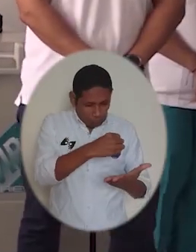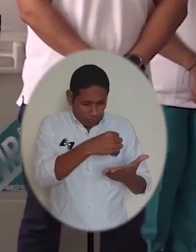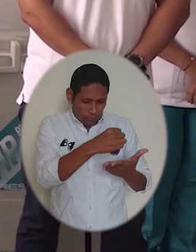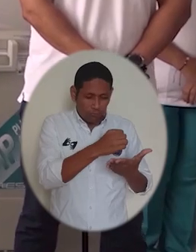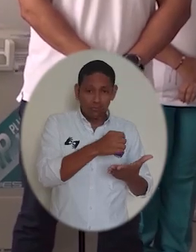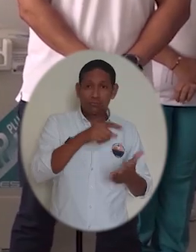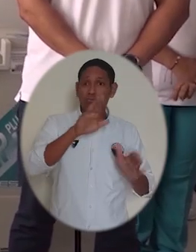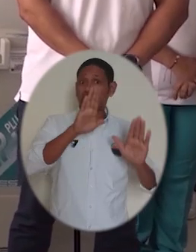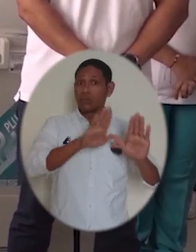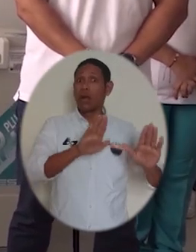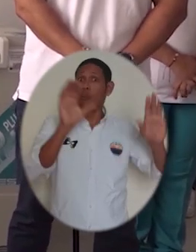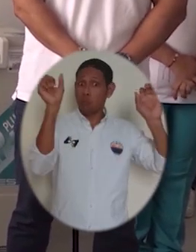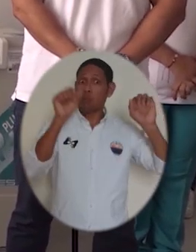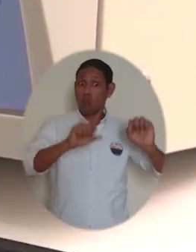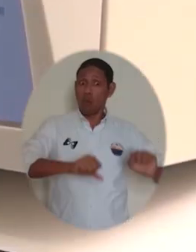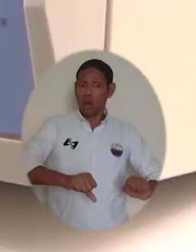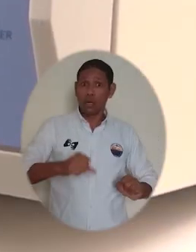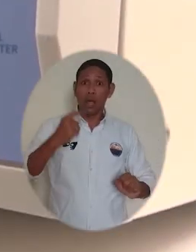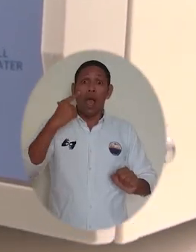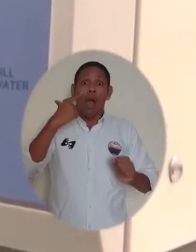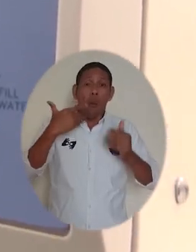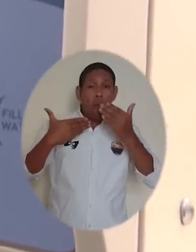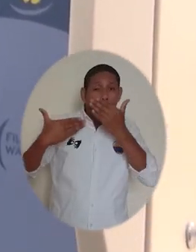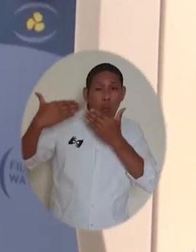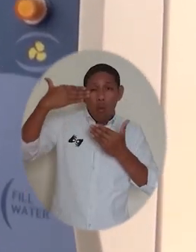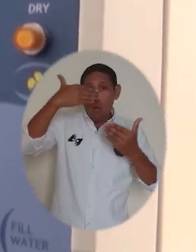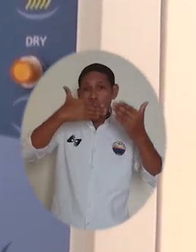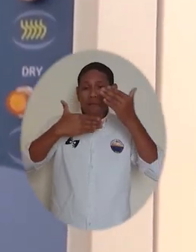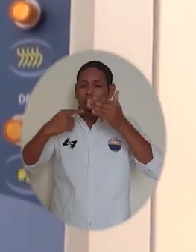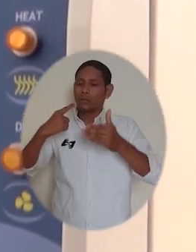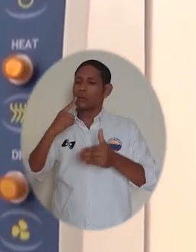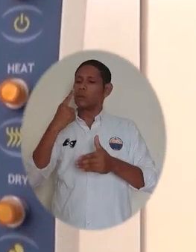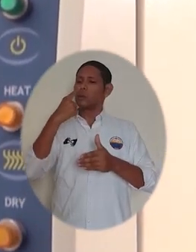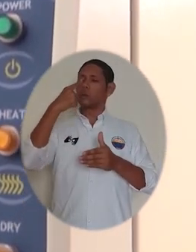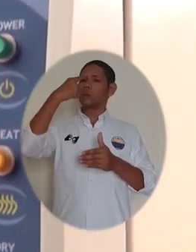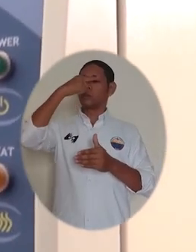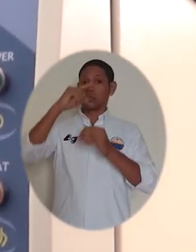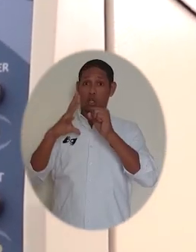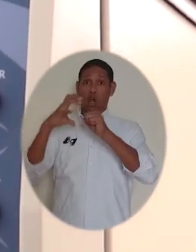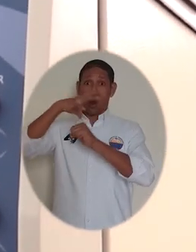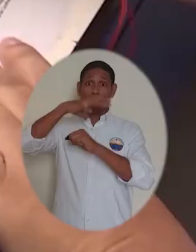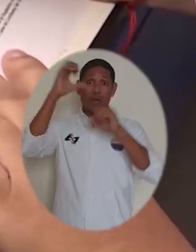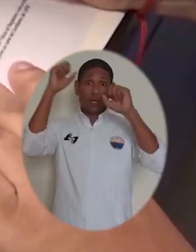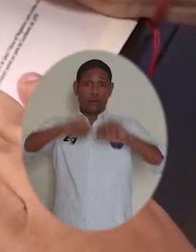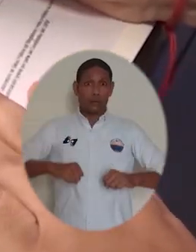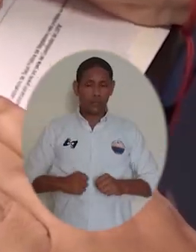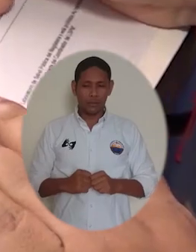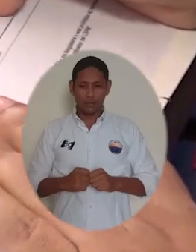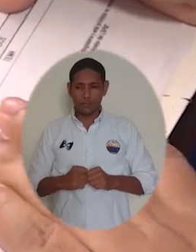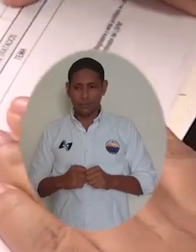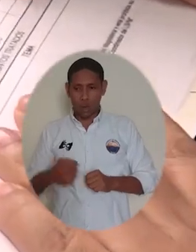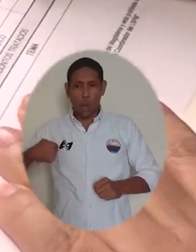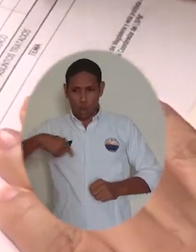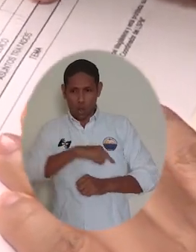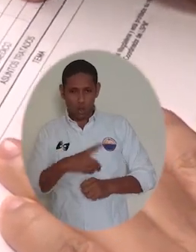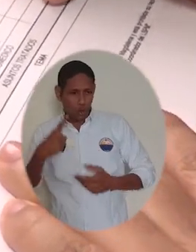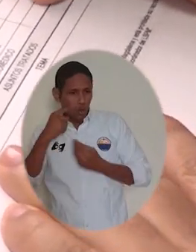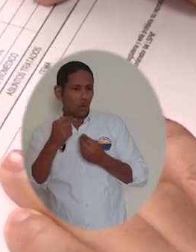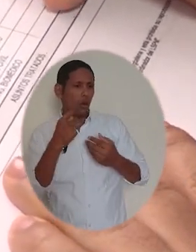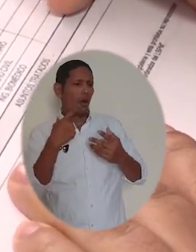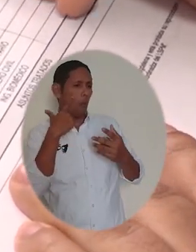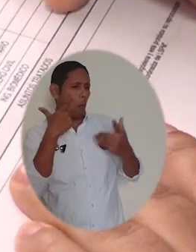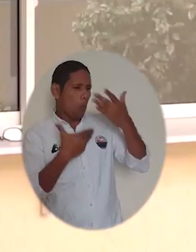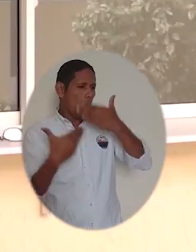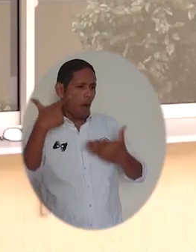Magdalena está en capacidad de realizar las pruebas para todo el departamento. Nosotros venimos a aplicar los estándares de